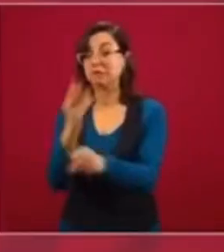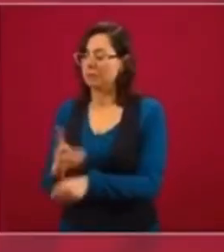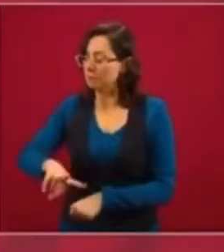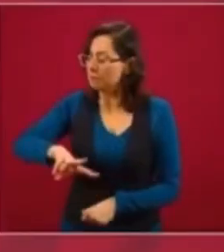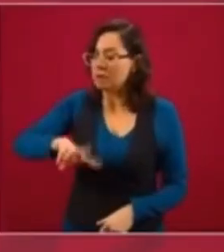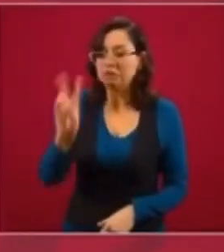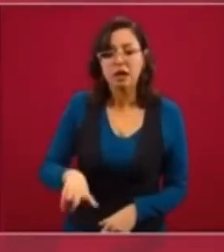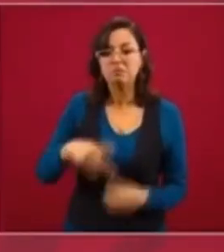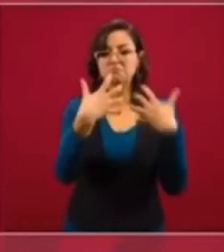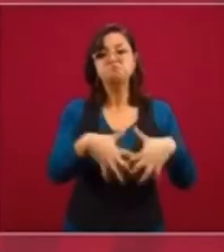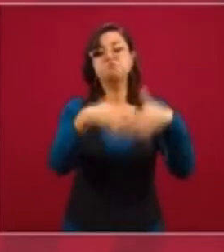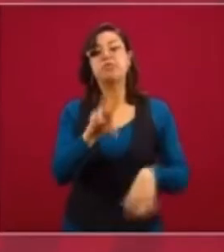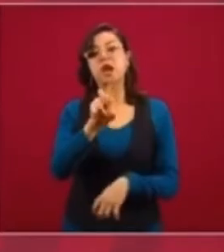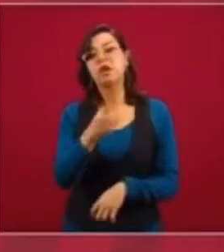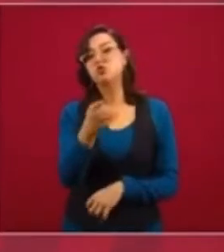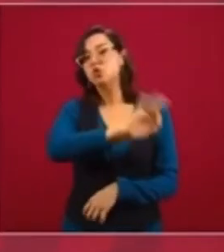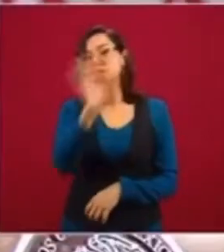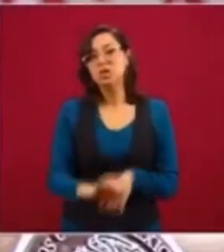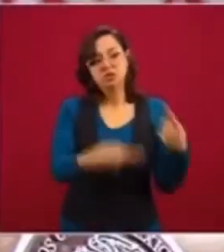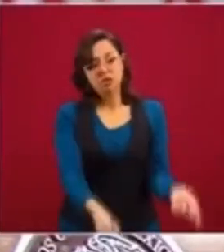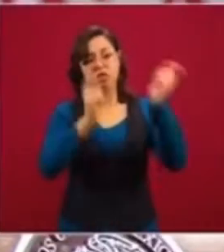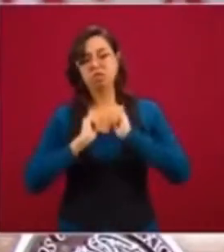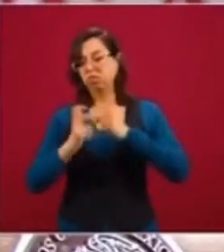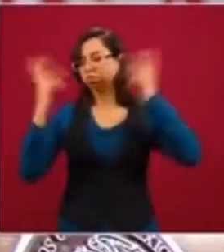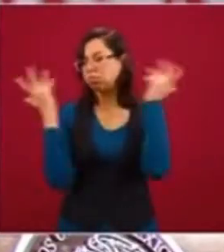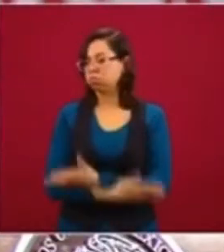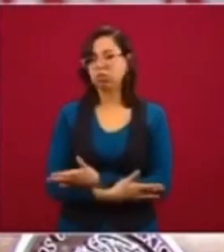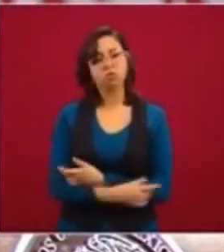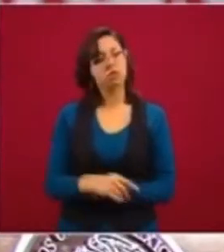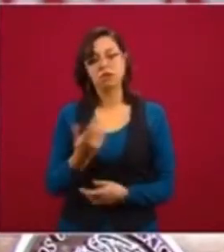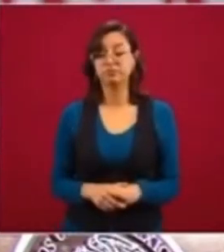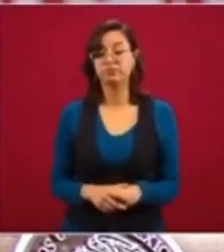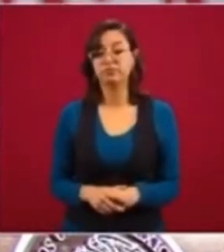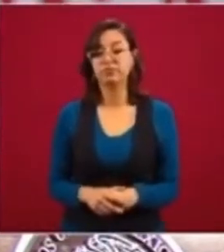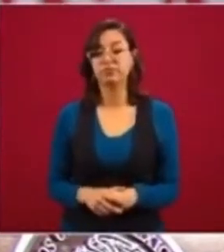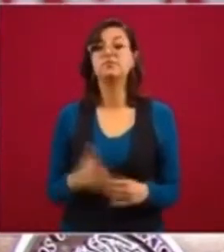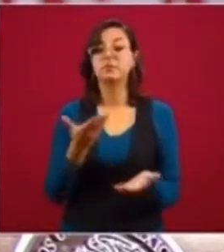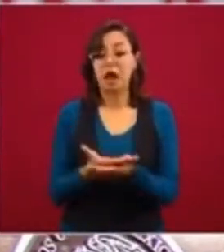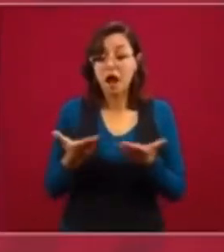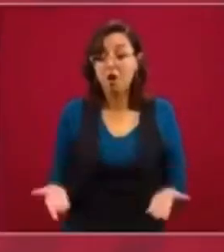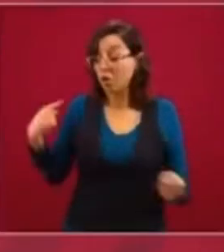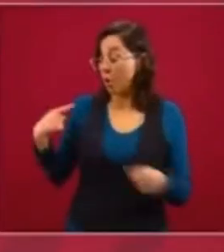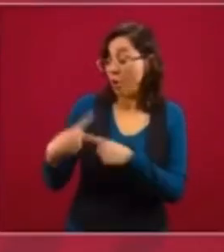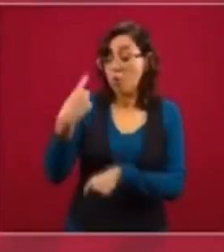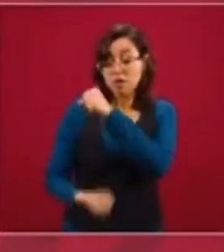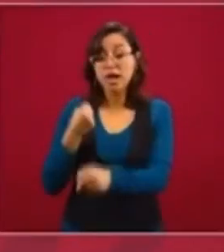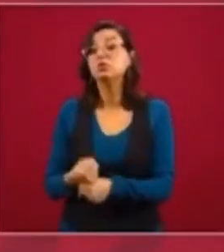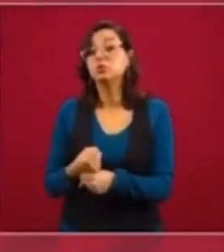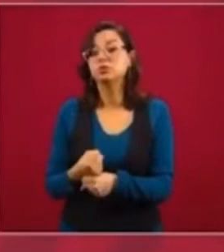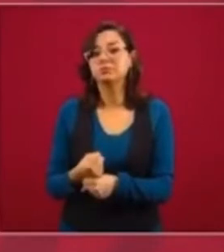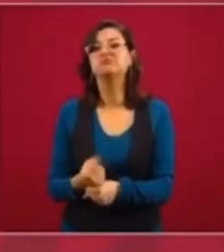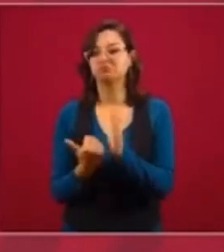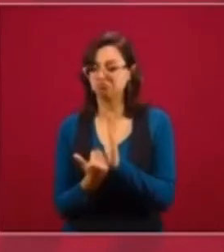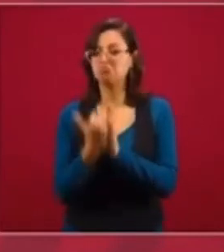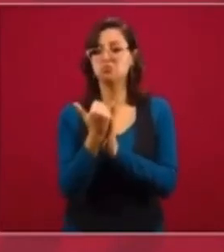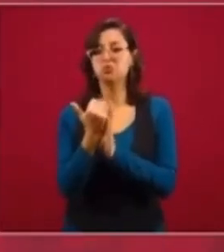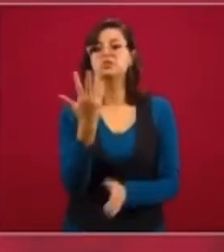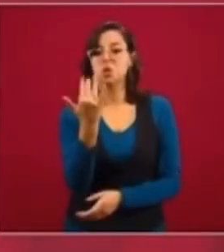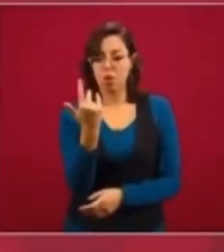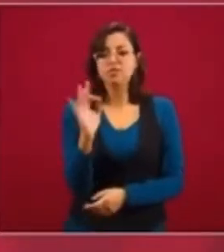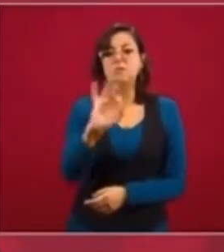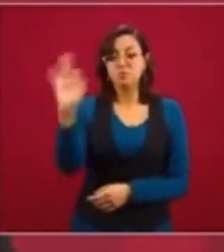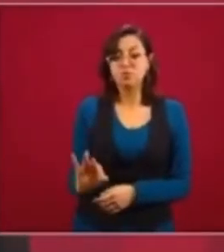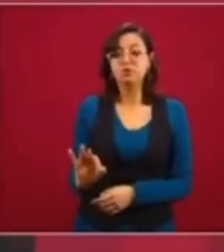en un 32% de su capacidad de generación de gasolinas. Y ahora ya las tenemos casi al 50%.